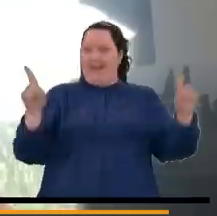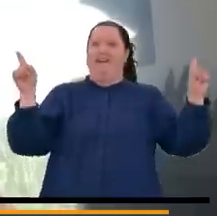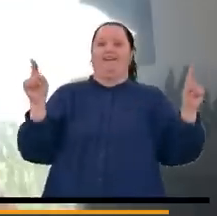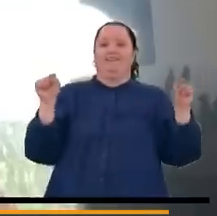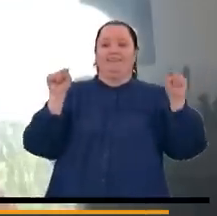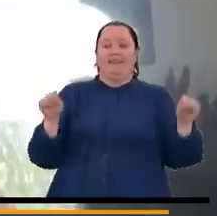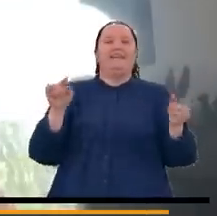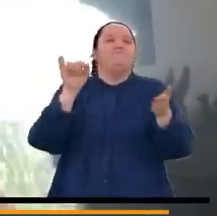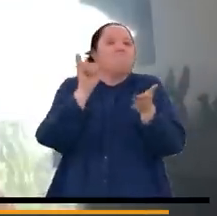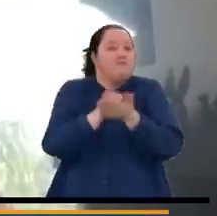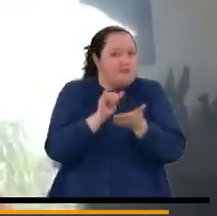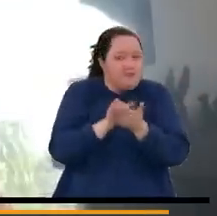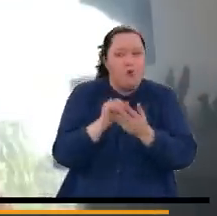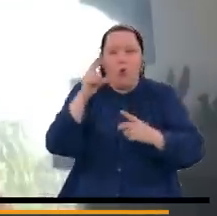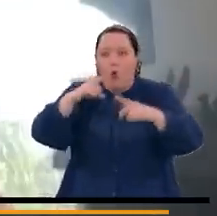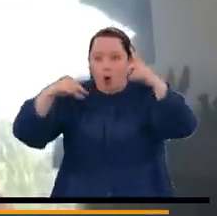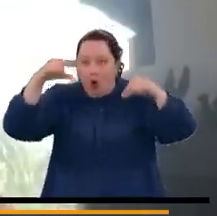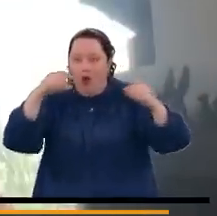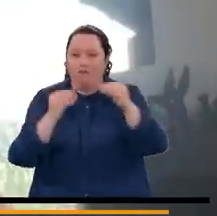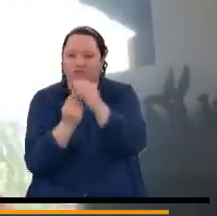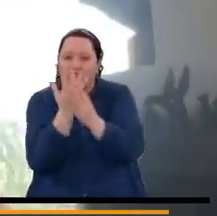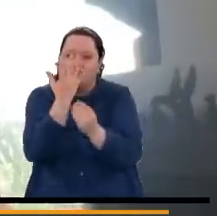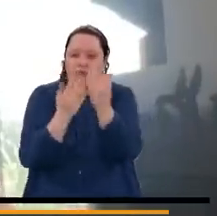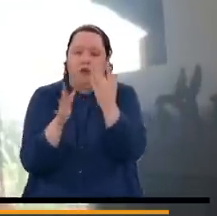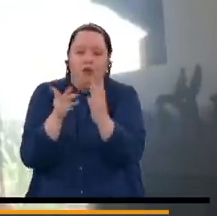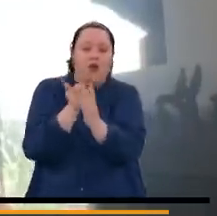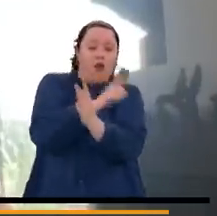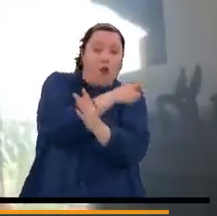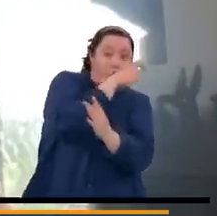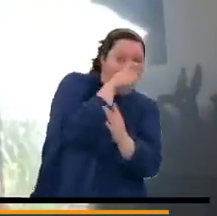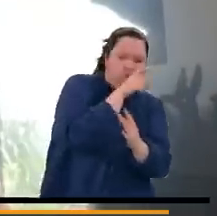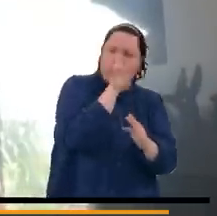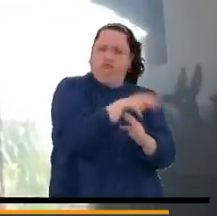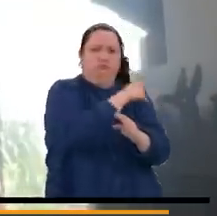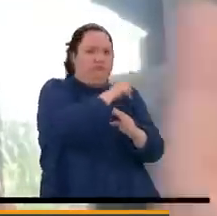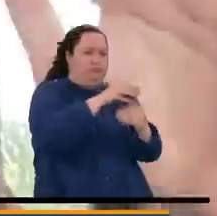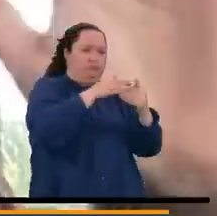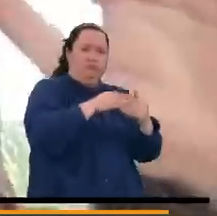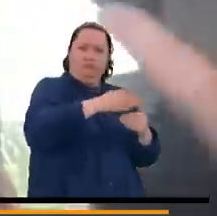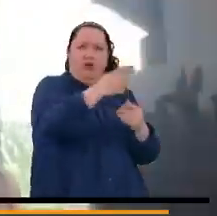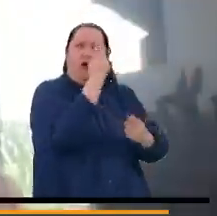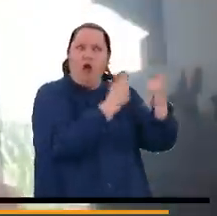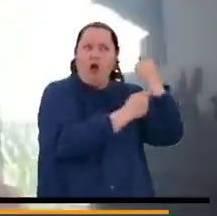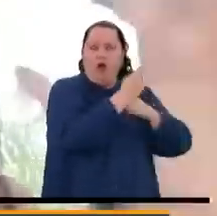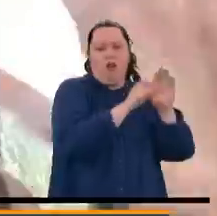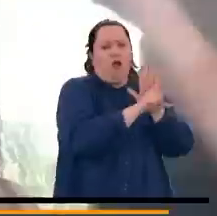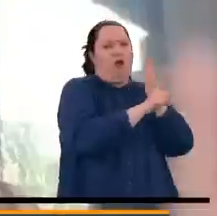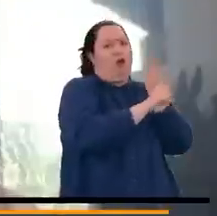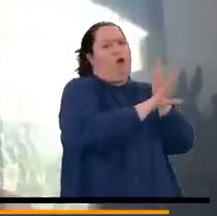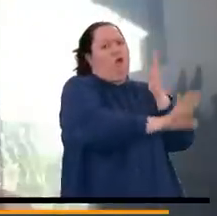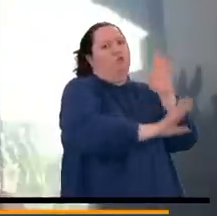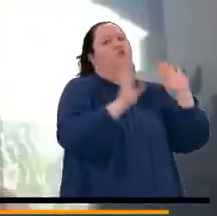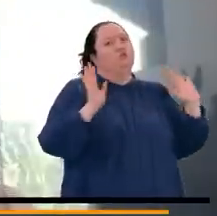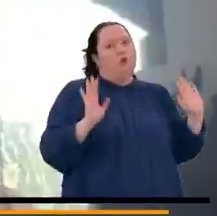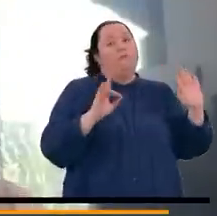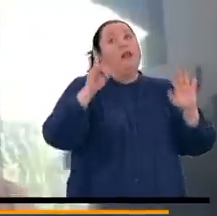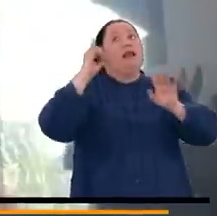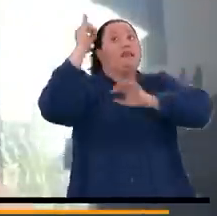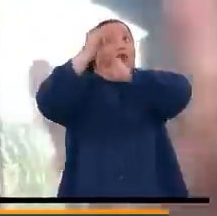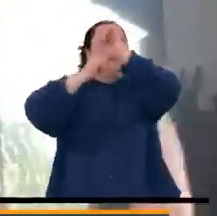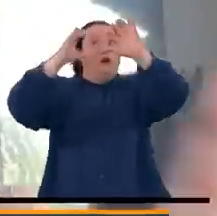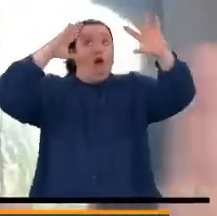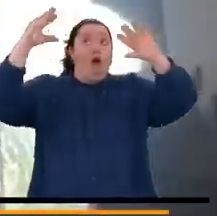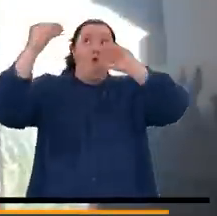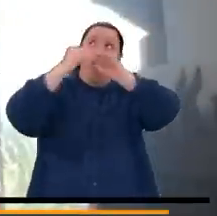La cocaína seguirá siendo prohibida y el tráfico de cocaína seguirá siendo delito, mientras la comunidad internacional no construya un acuerdo